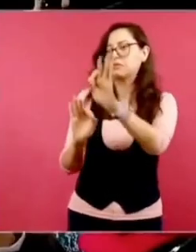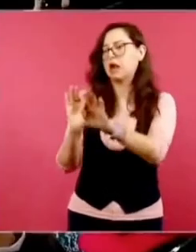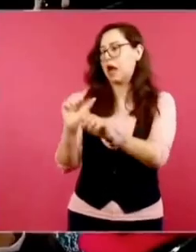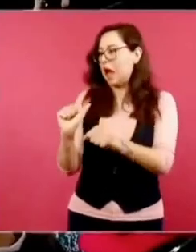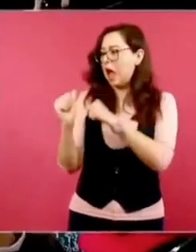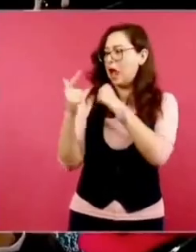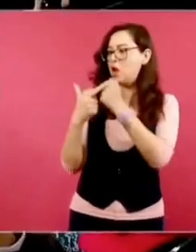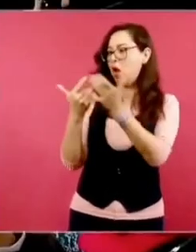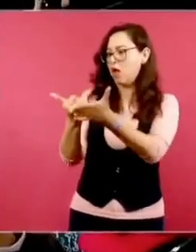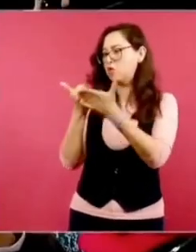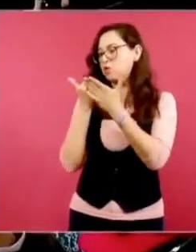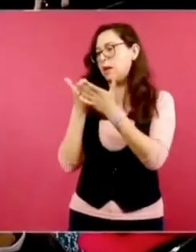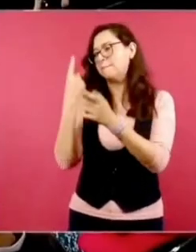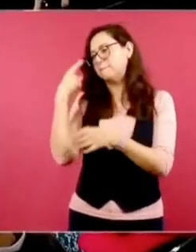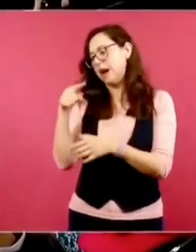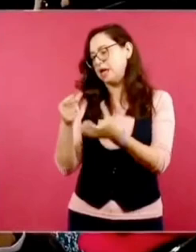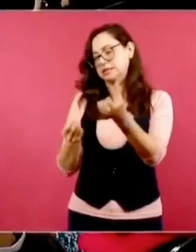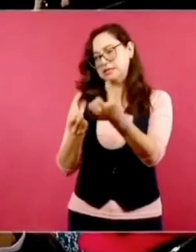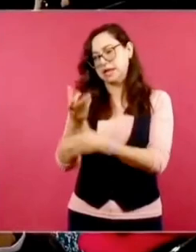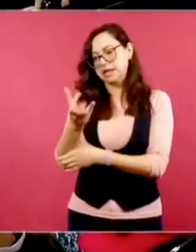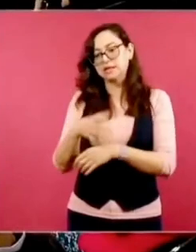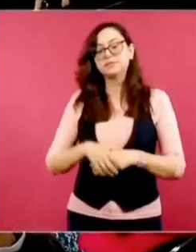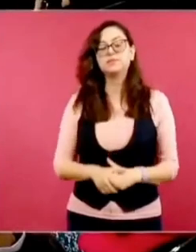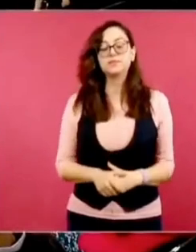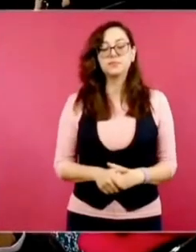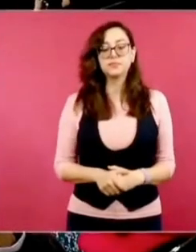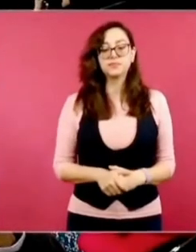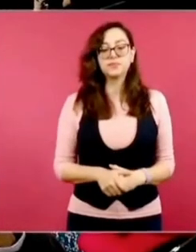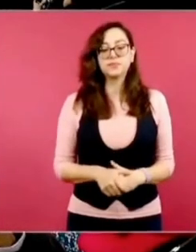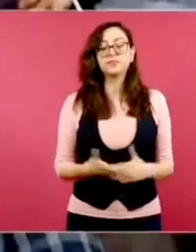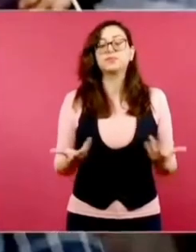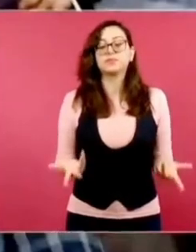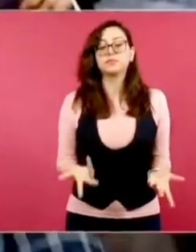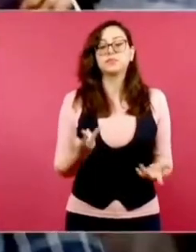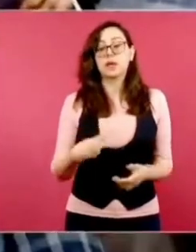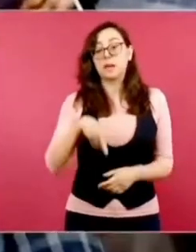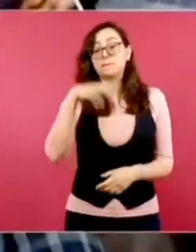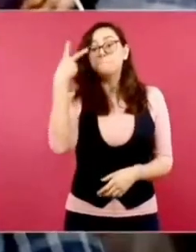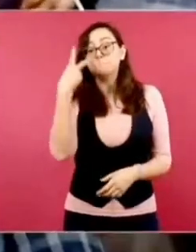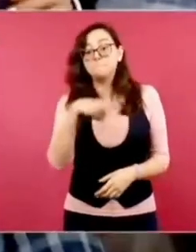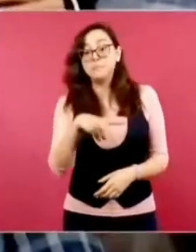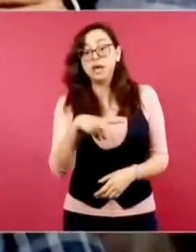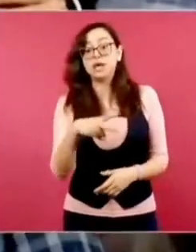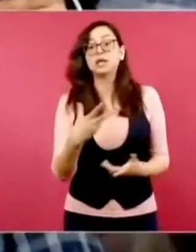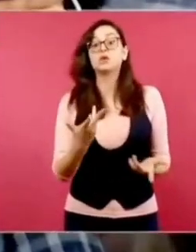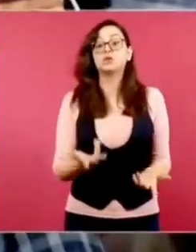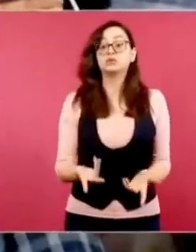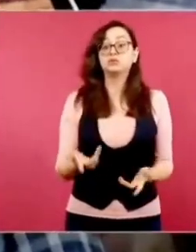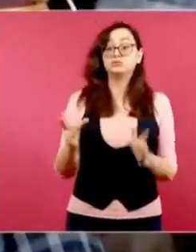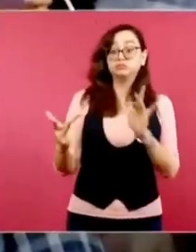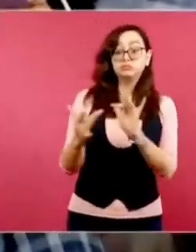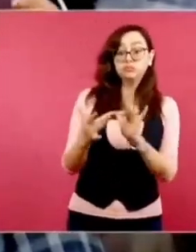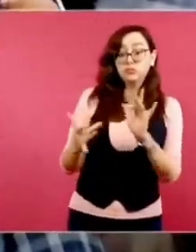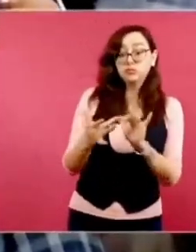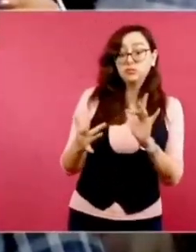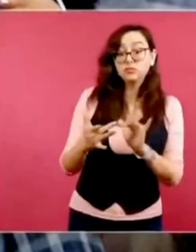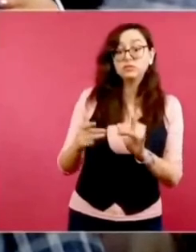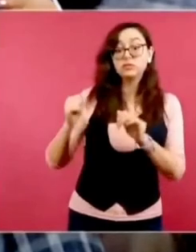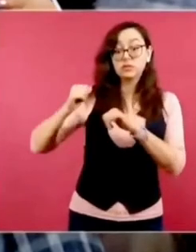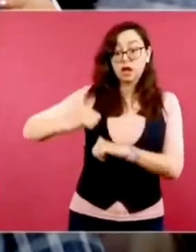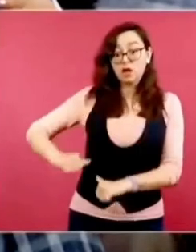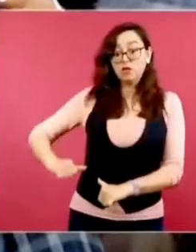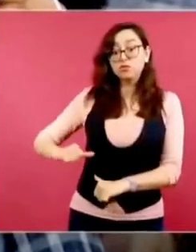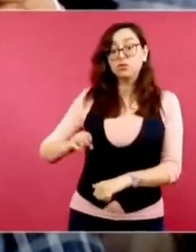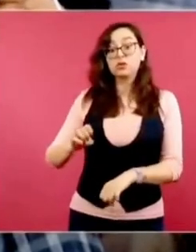para que nos lo entreguen. Ahora, en términos diplomáticos, México, ¿qué está haciendo para que le entreguen a Glass?